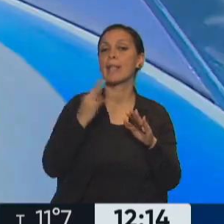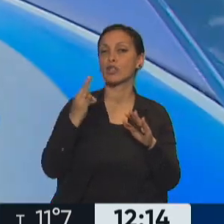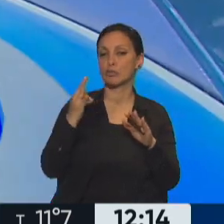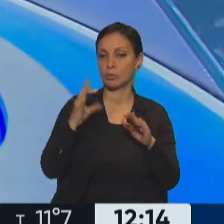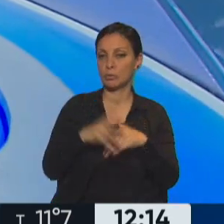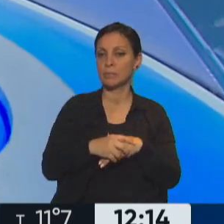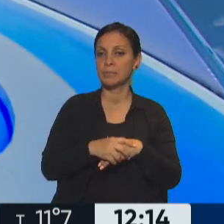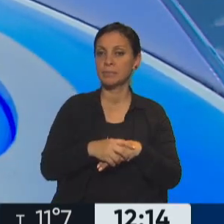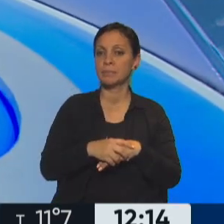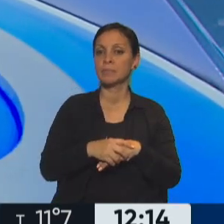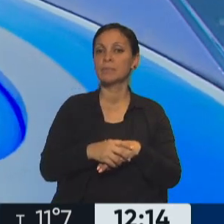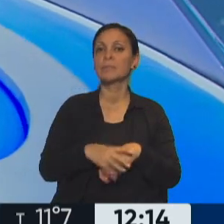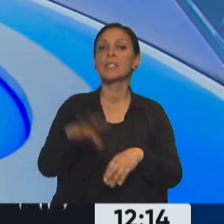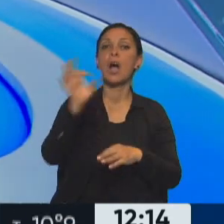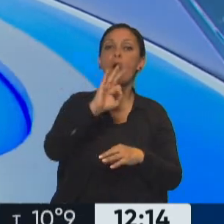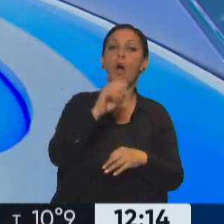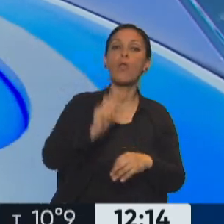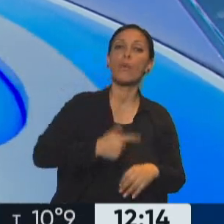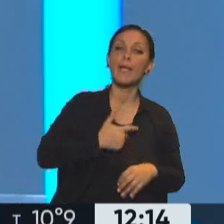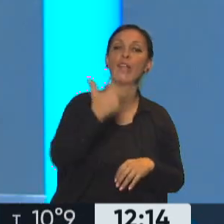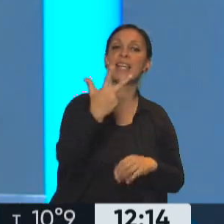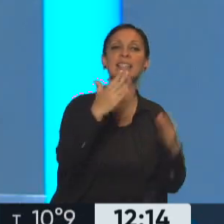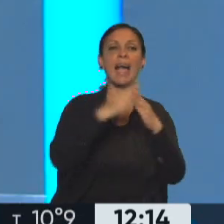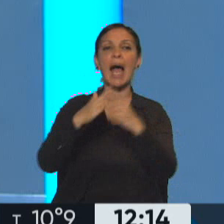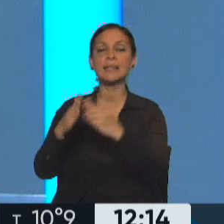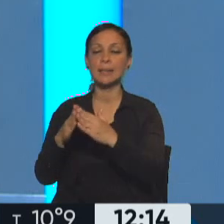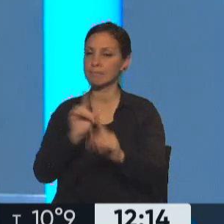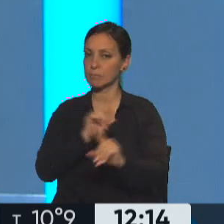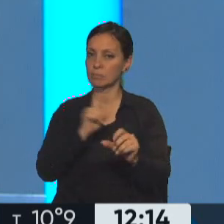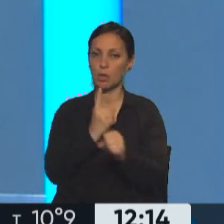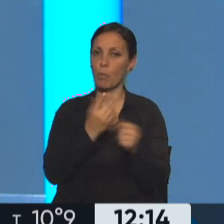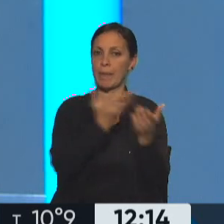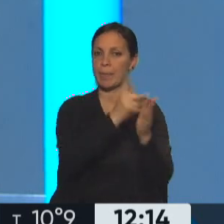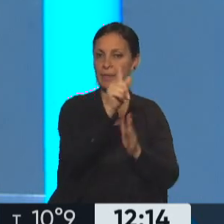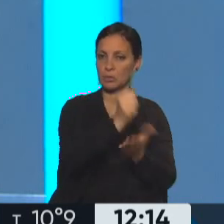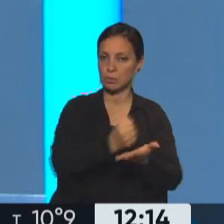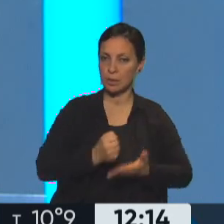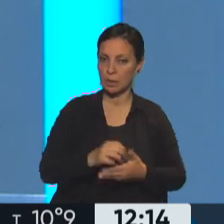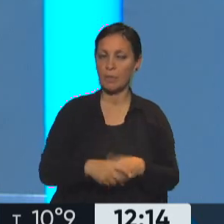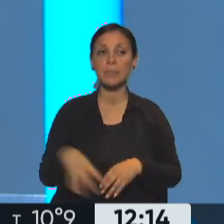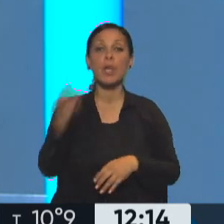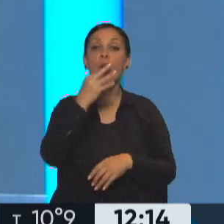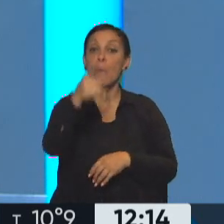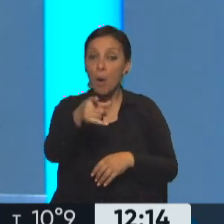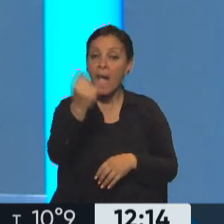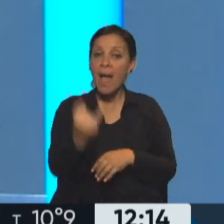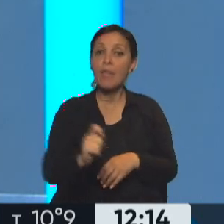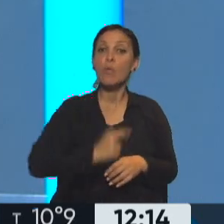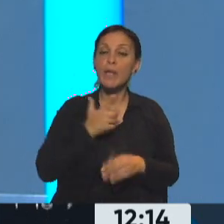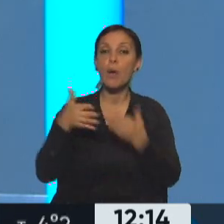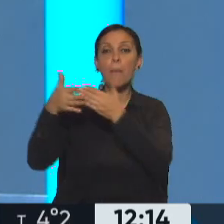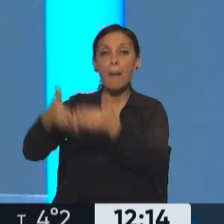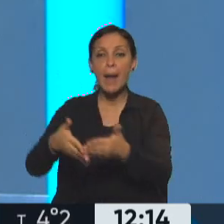puede tener tres o más inmuebles, o embarcaciones, o algún tipo de embarcaciones, o aeronaves de lujo, o